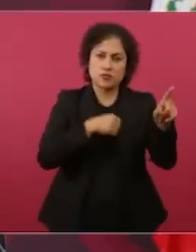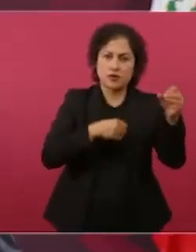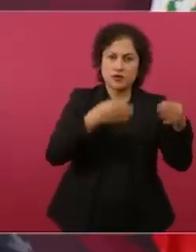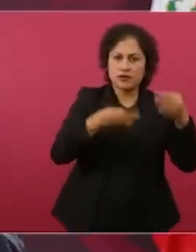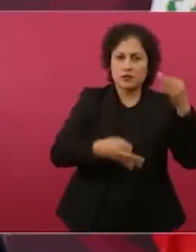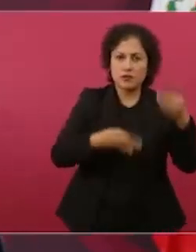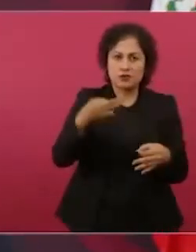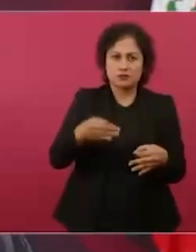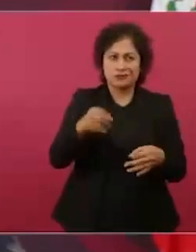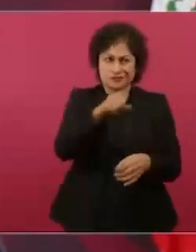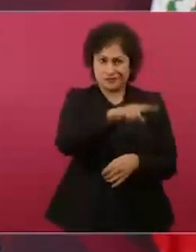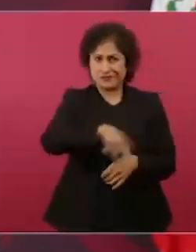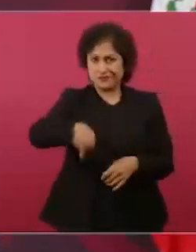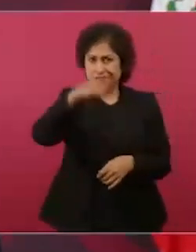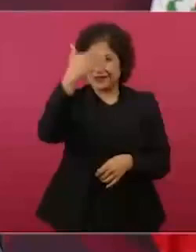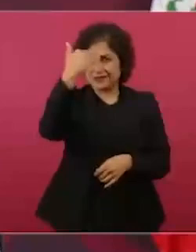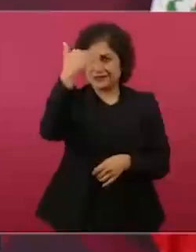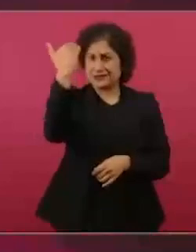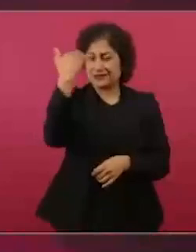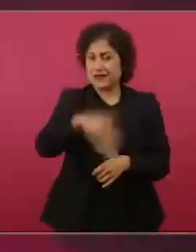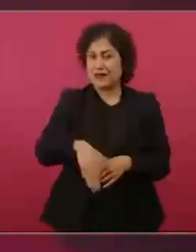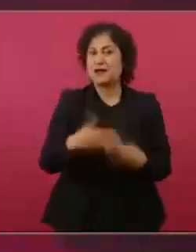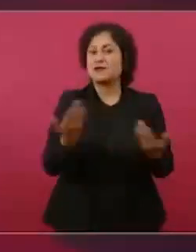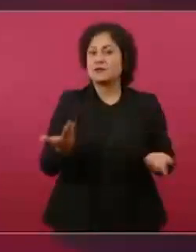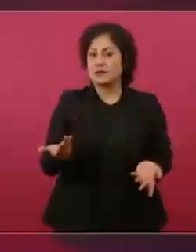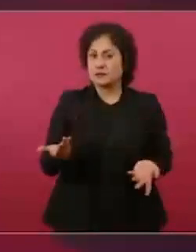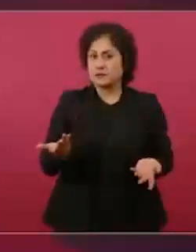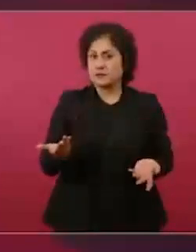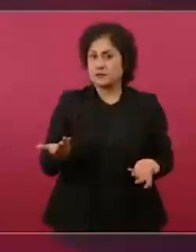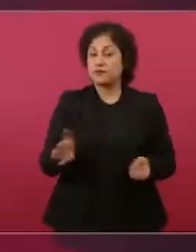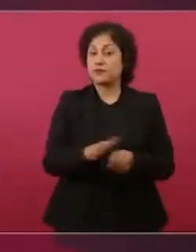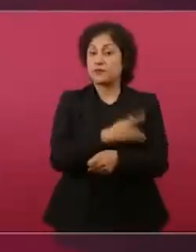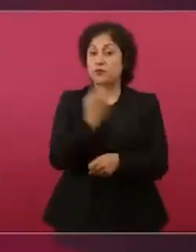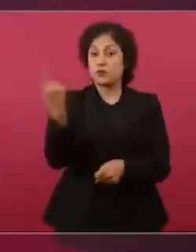para que haya justicia auténtica, verdadera.